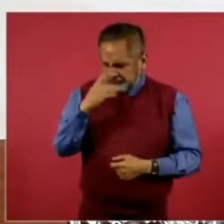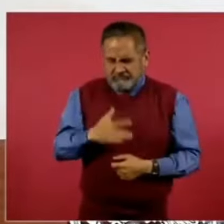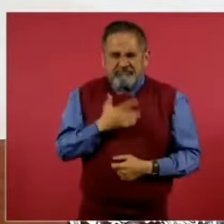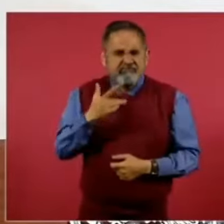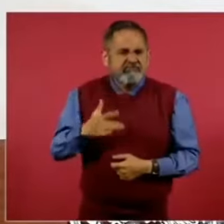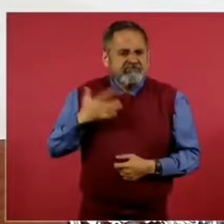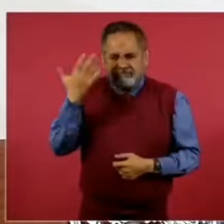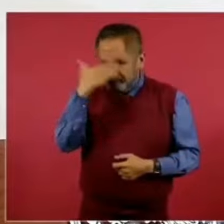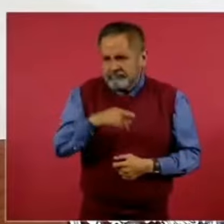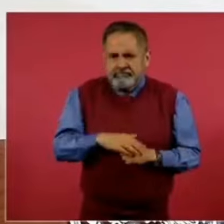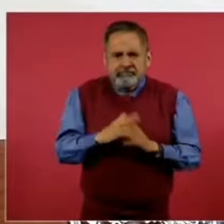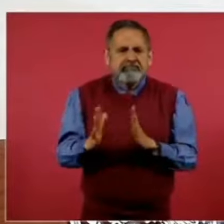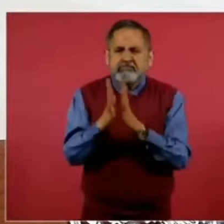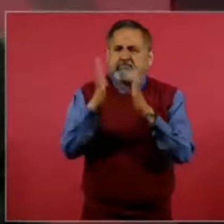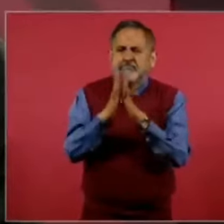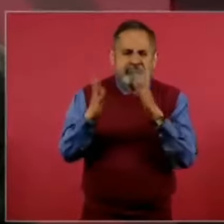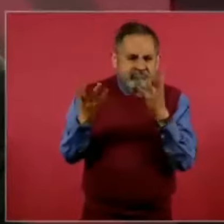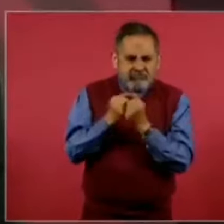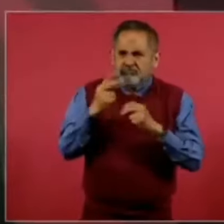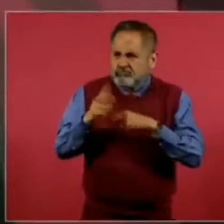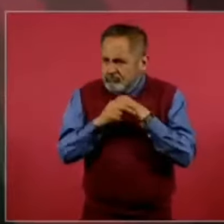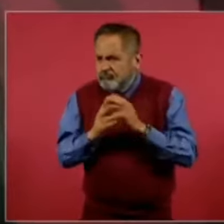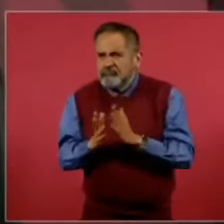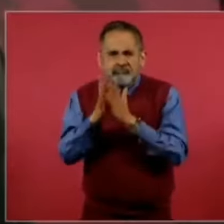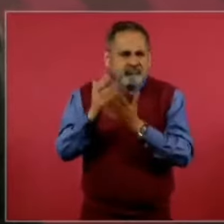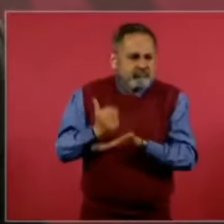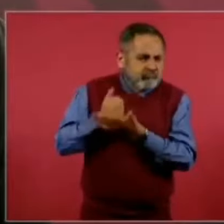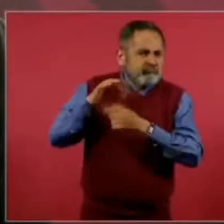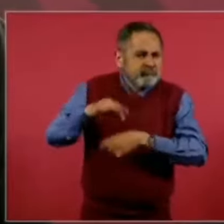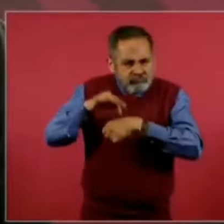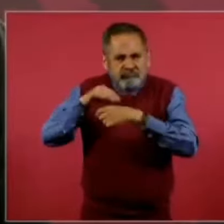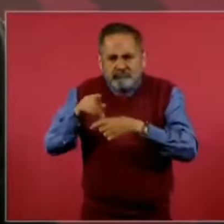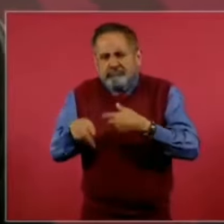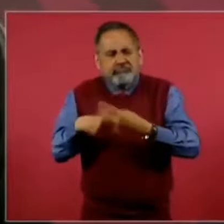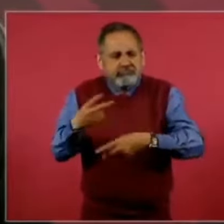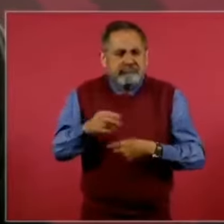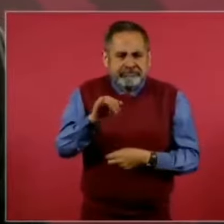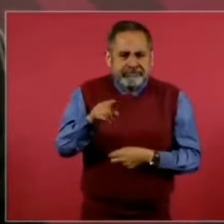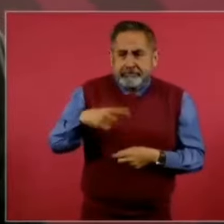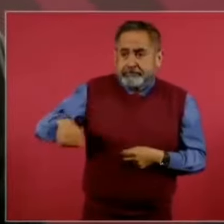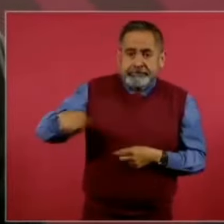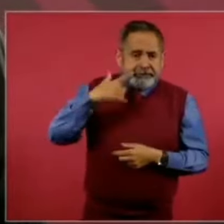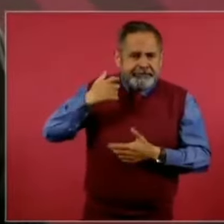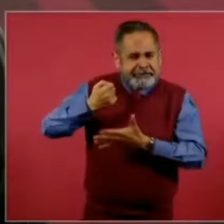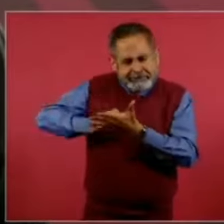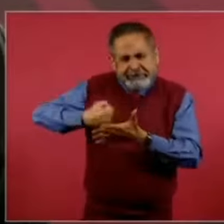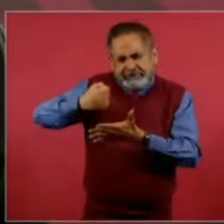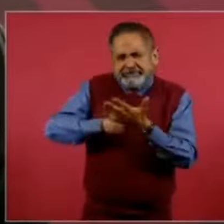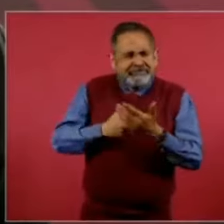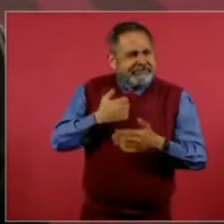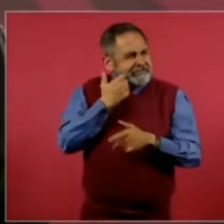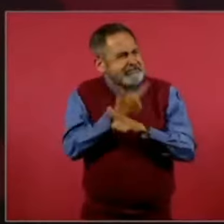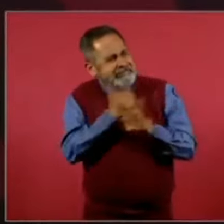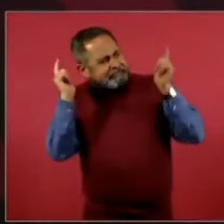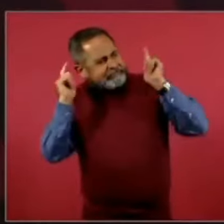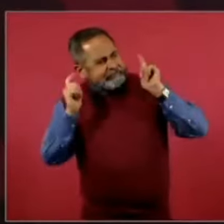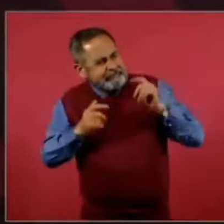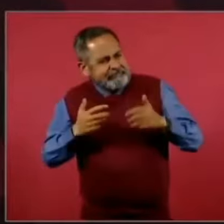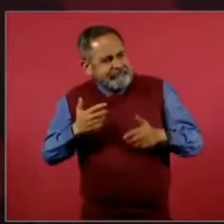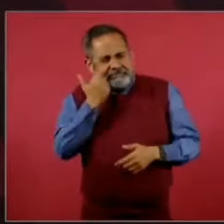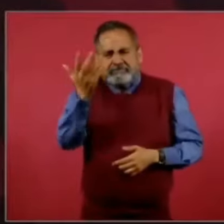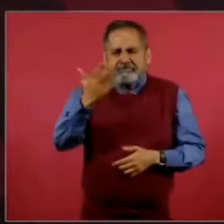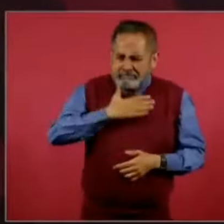de participación ciudadana, de que lucha por la libertad, por la